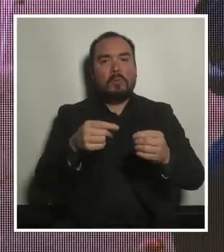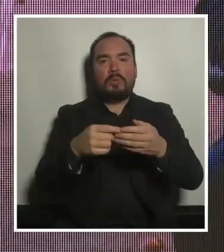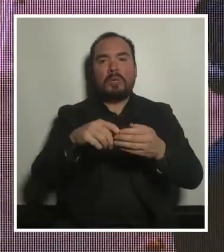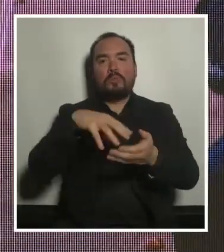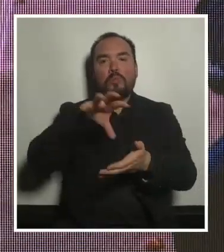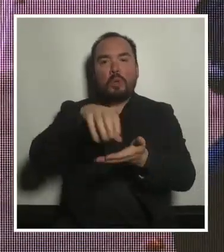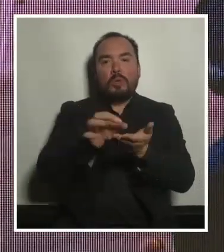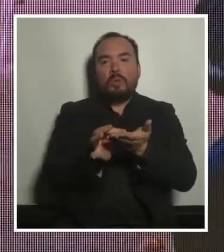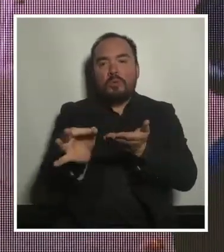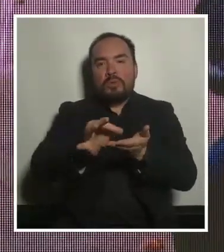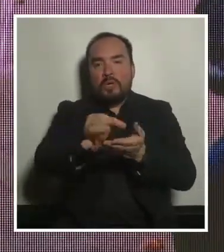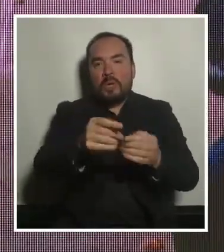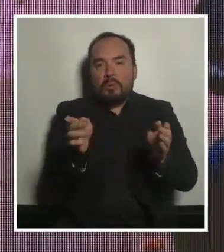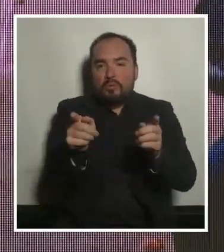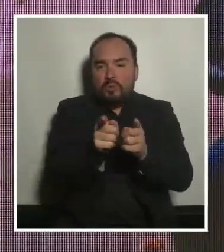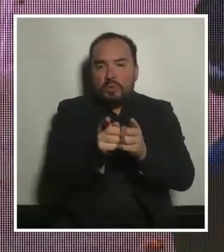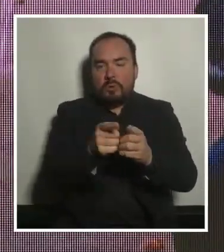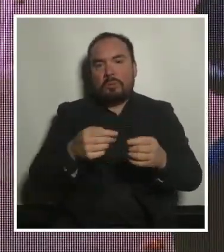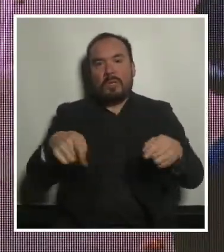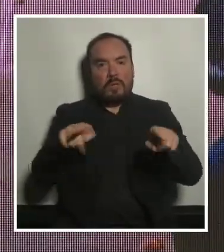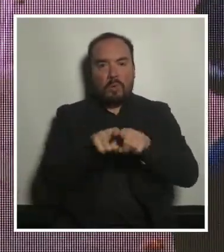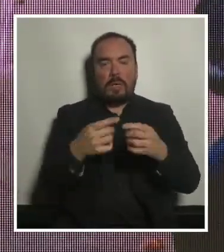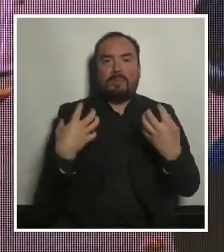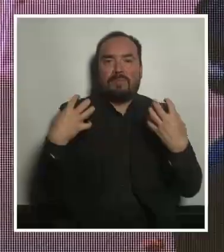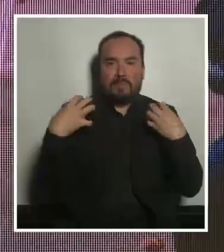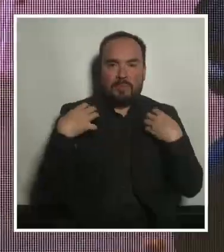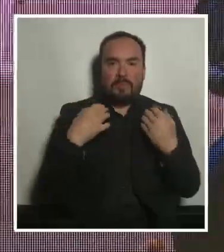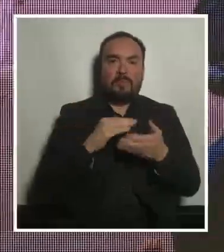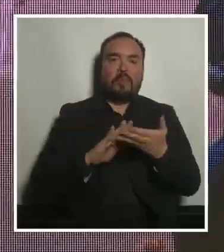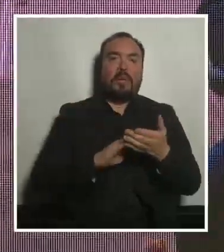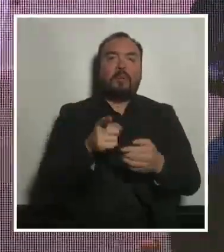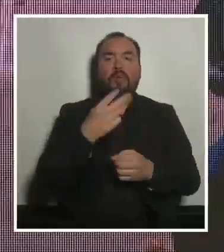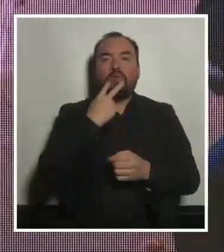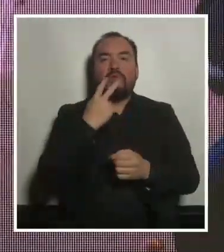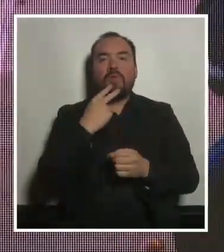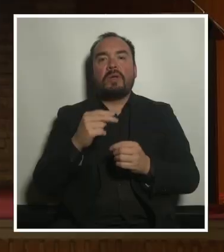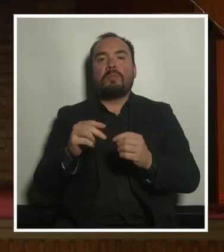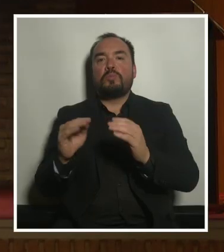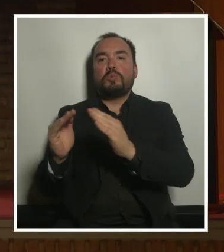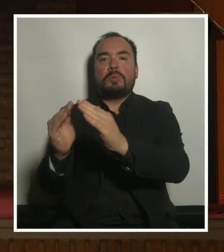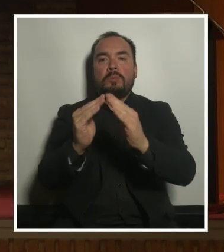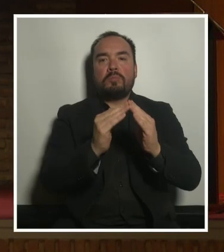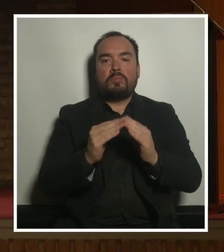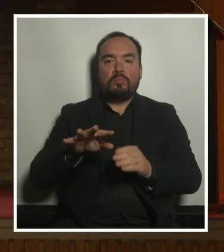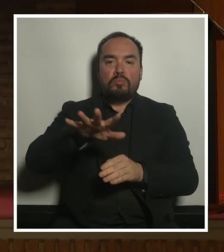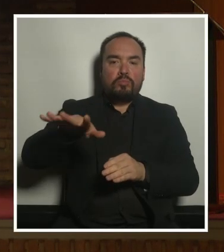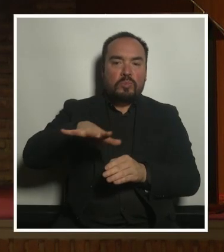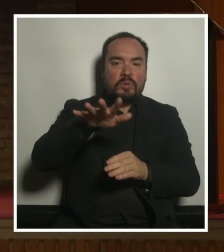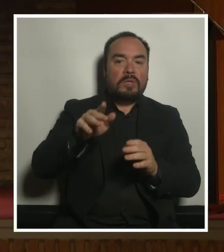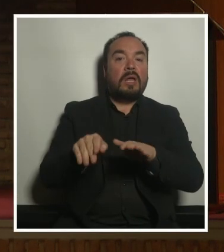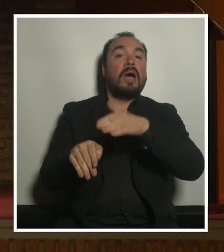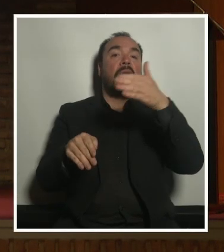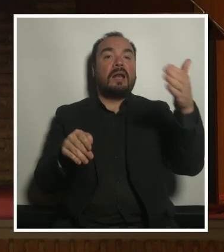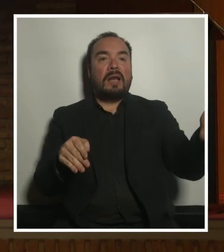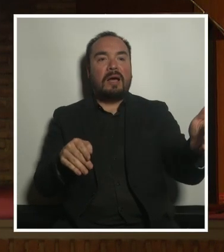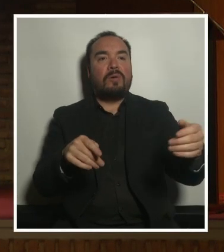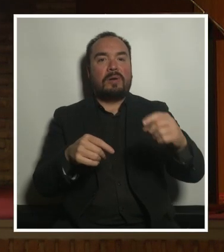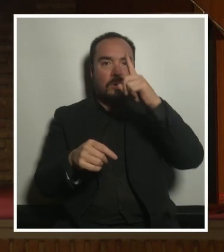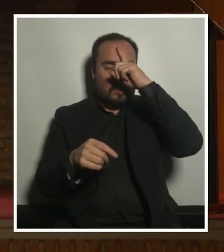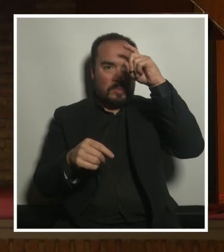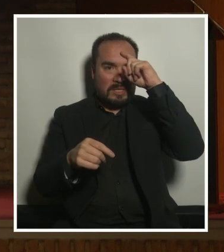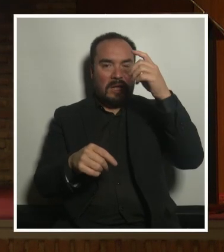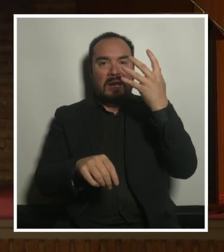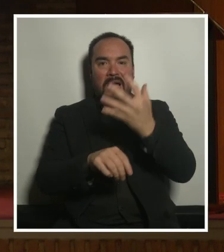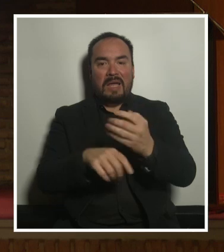llega a ser la escala metropolitana. Cuando tú vives en un barrio pero tienes el hospital en el pueblo de al lado o tienes a tu